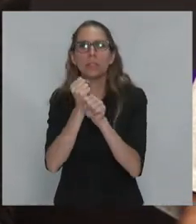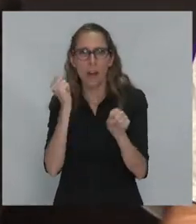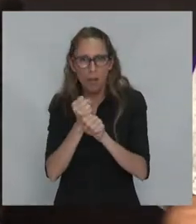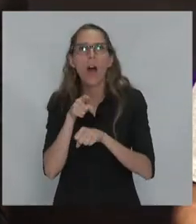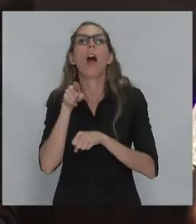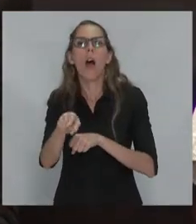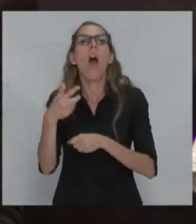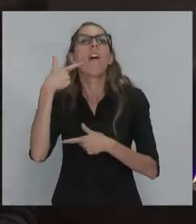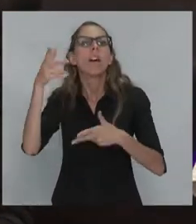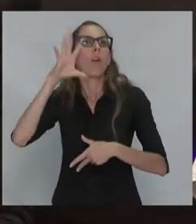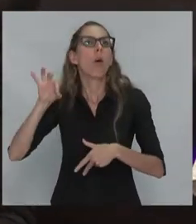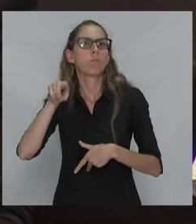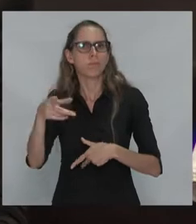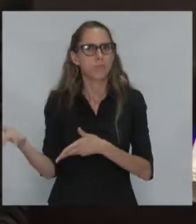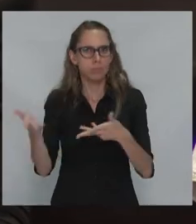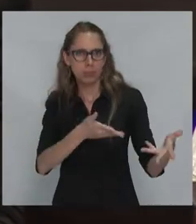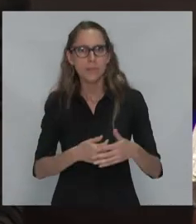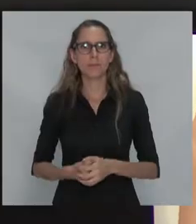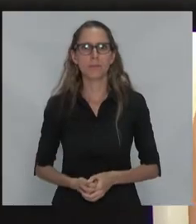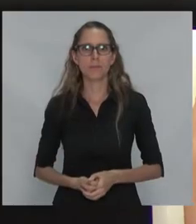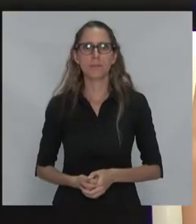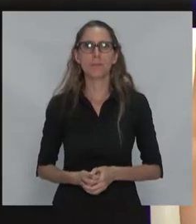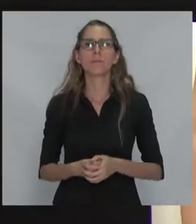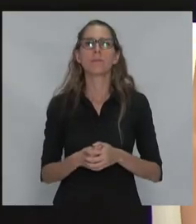que sume su punto de vista. Ok.